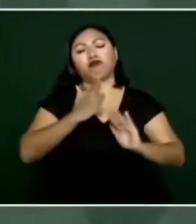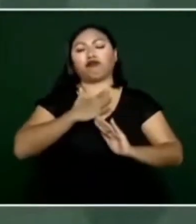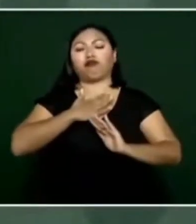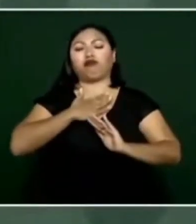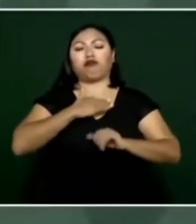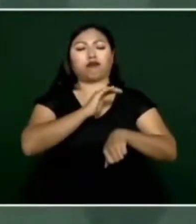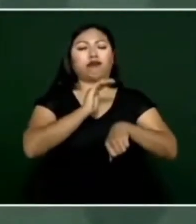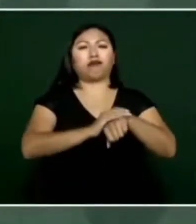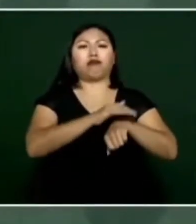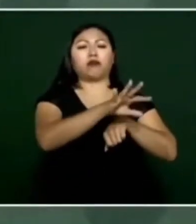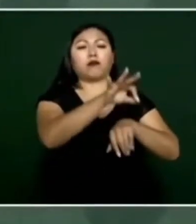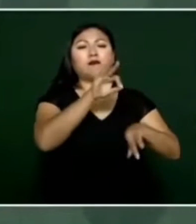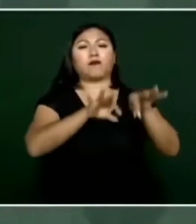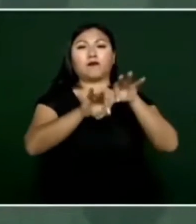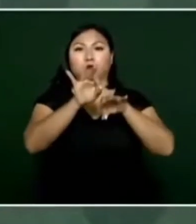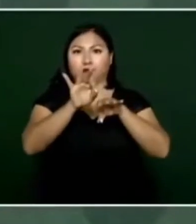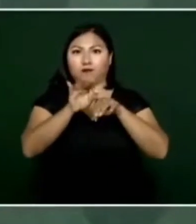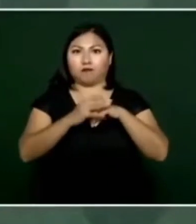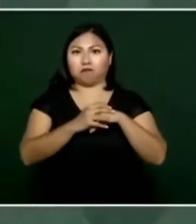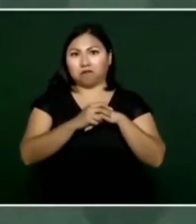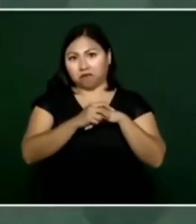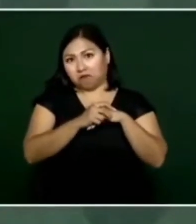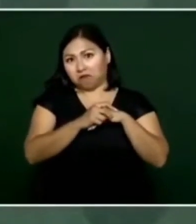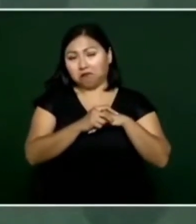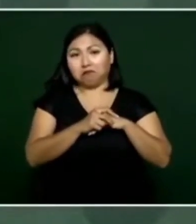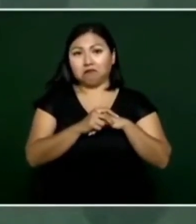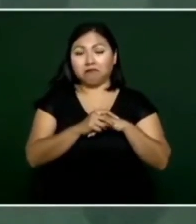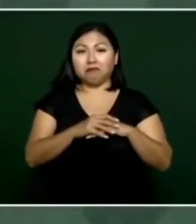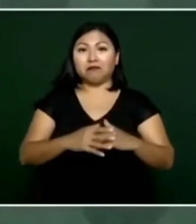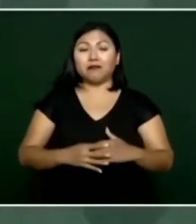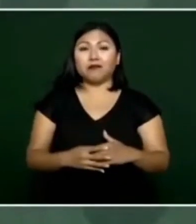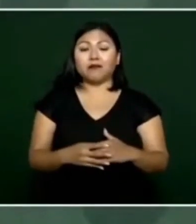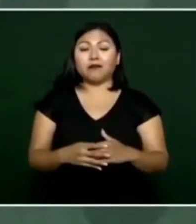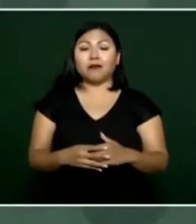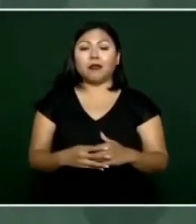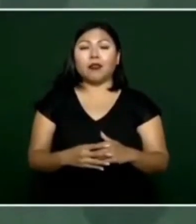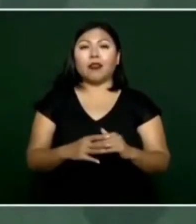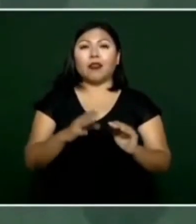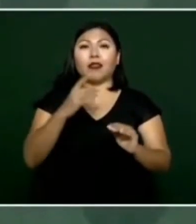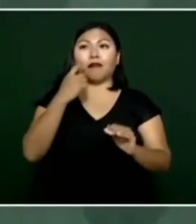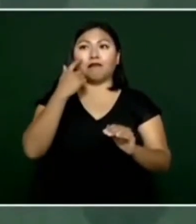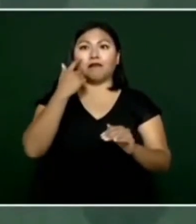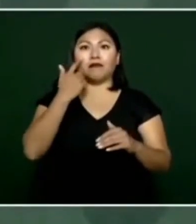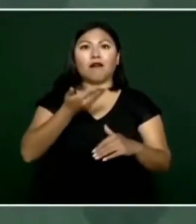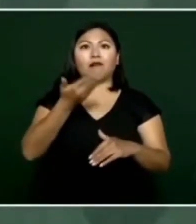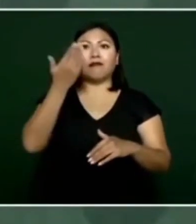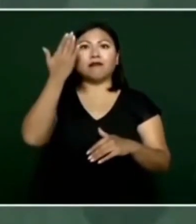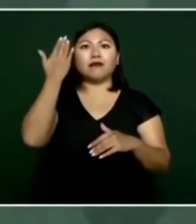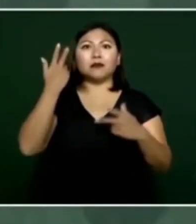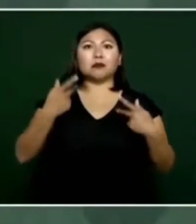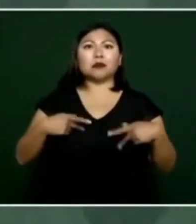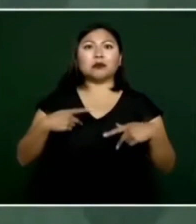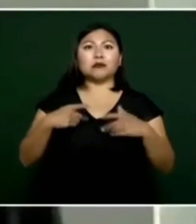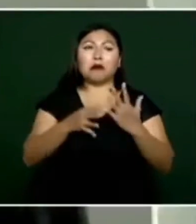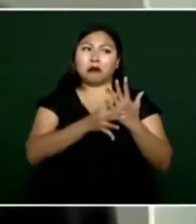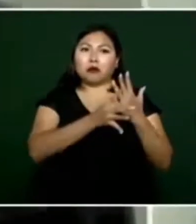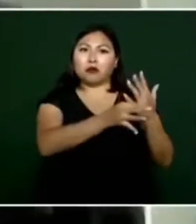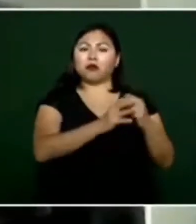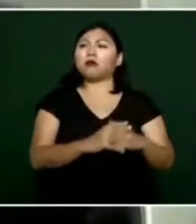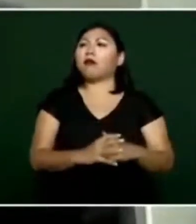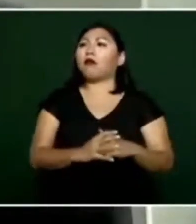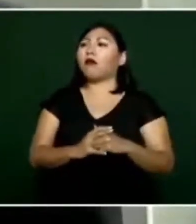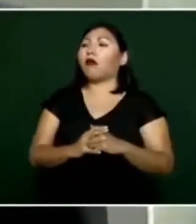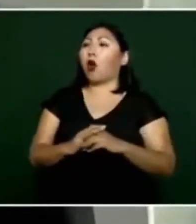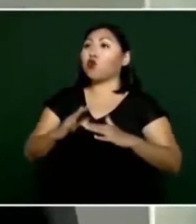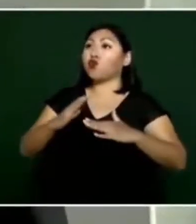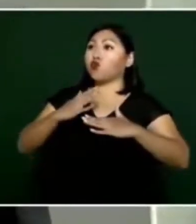se llegó a decir soy senador porque así